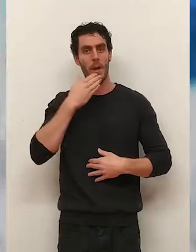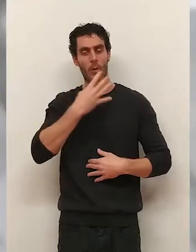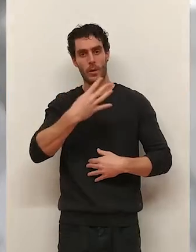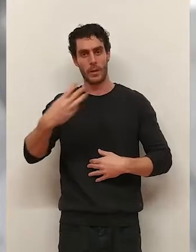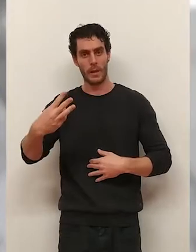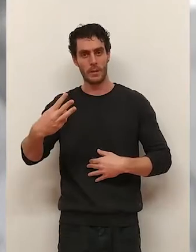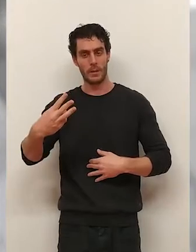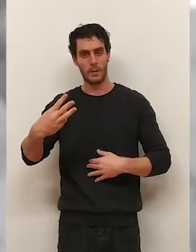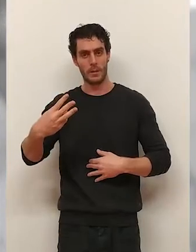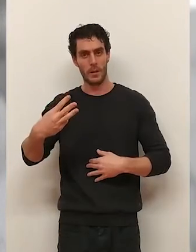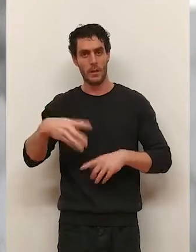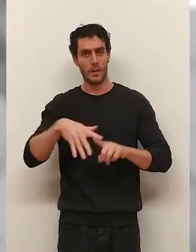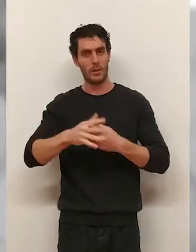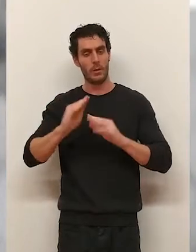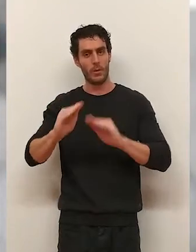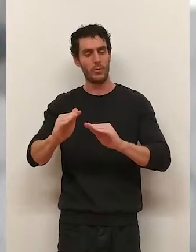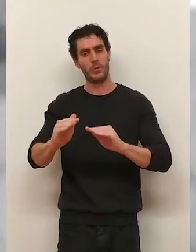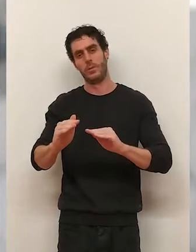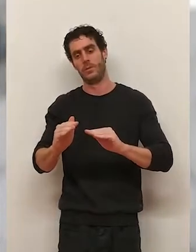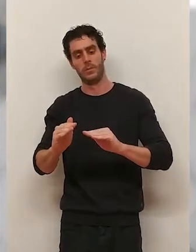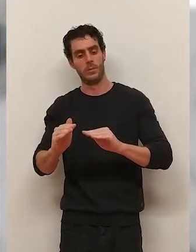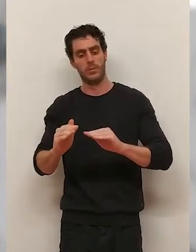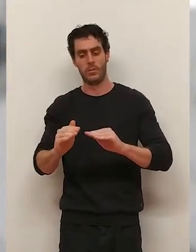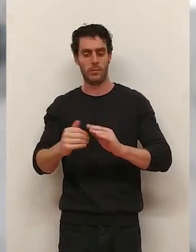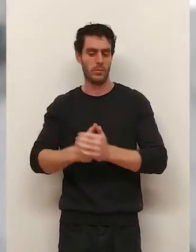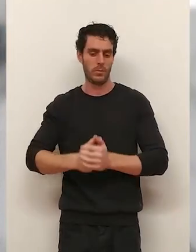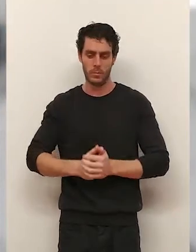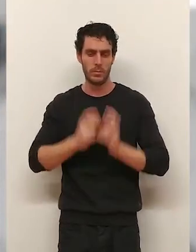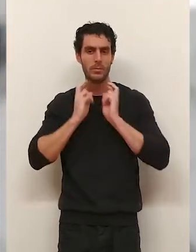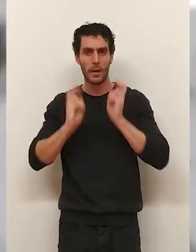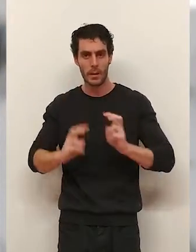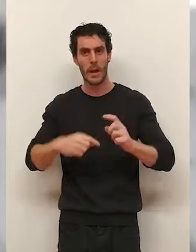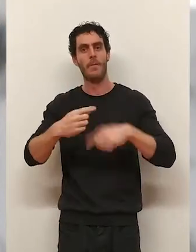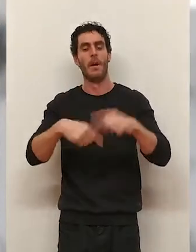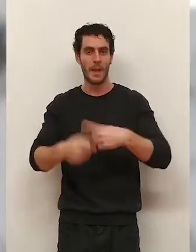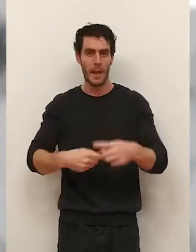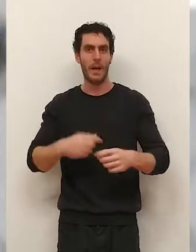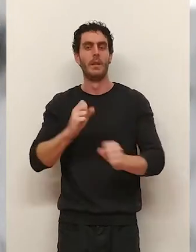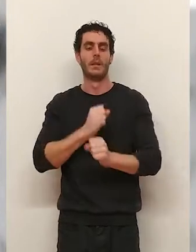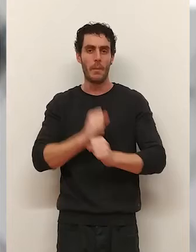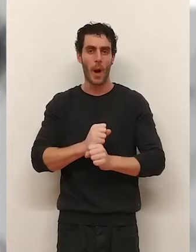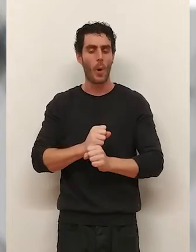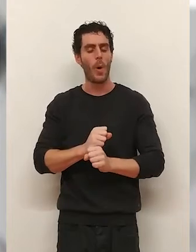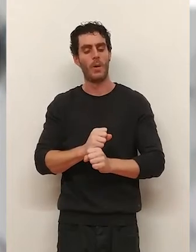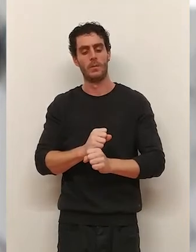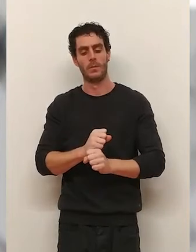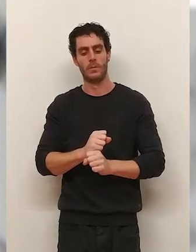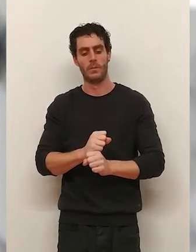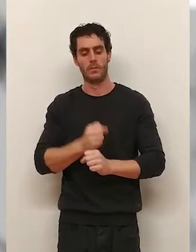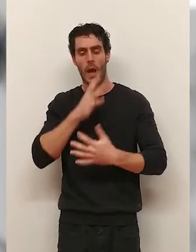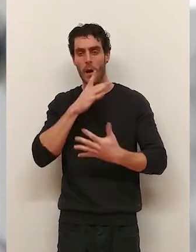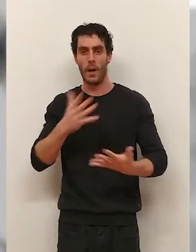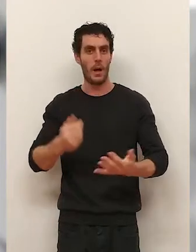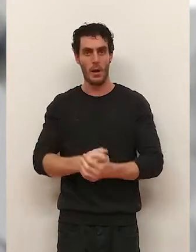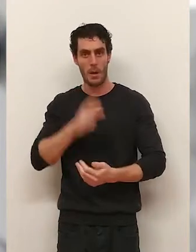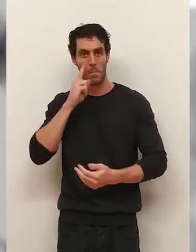años que había tenido un momento de su vida, había caído por estrés familiar, por estrés del trabajo. Y